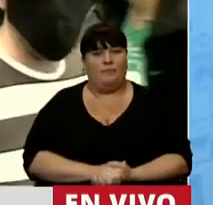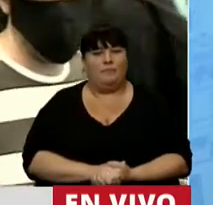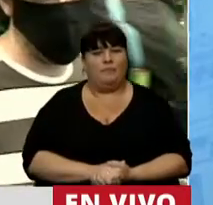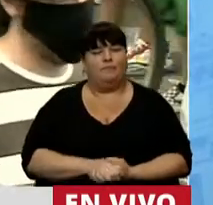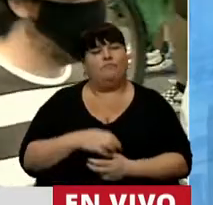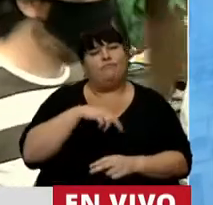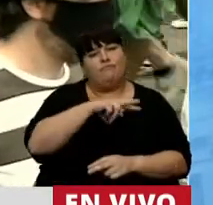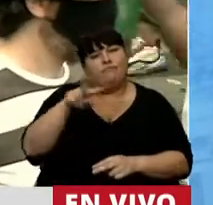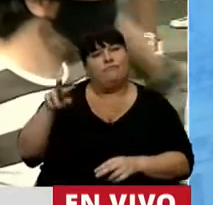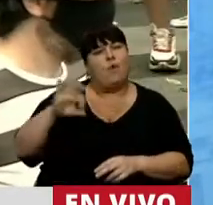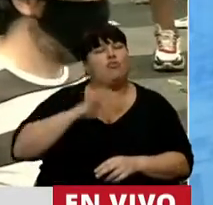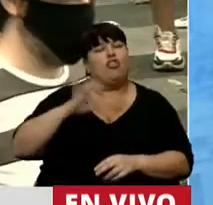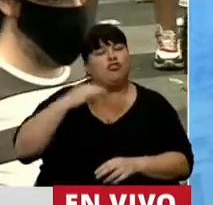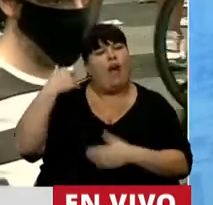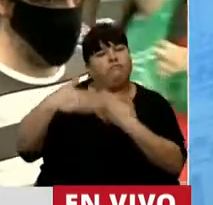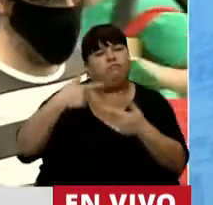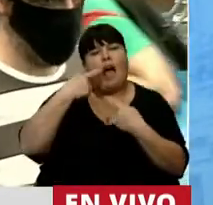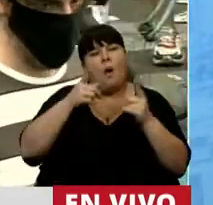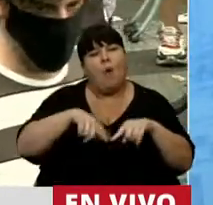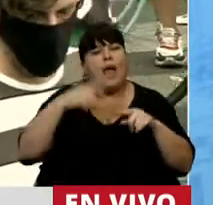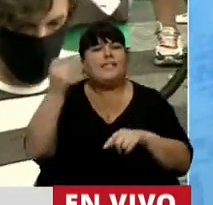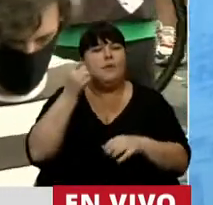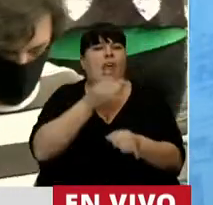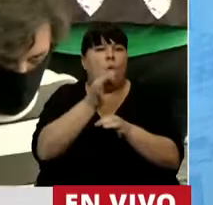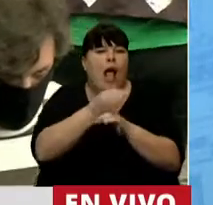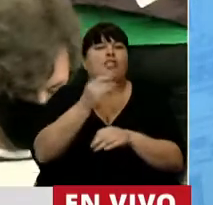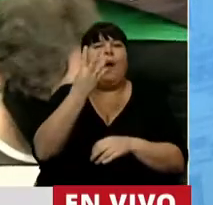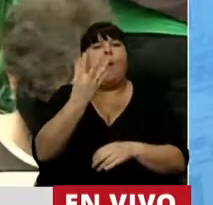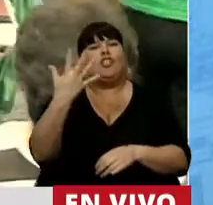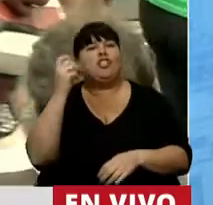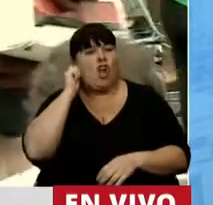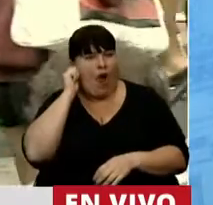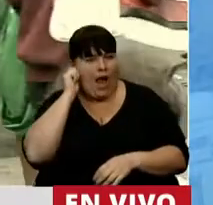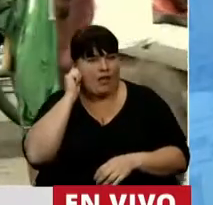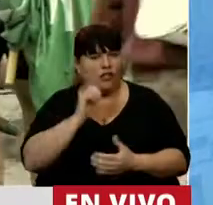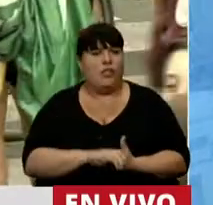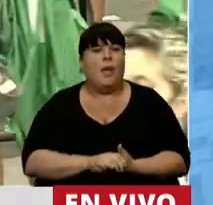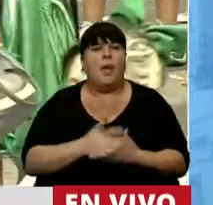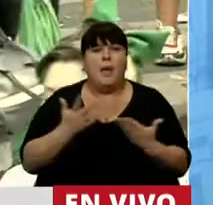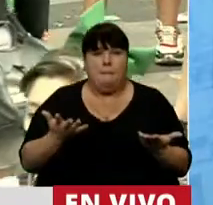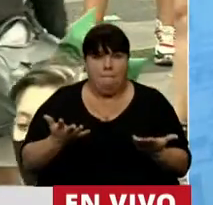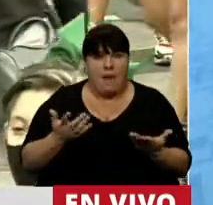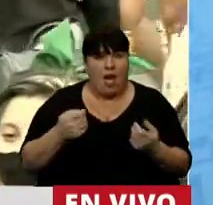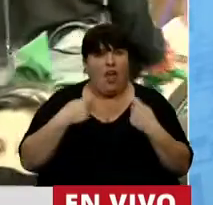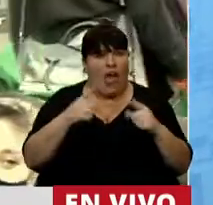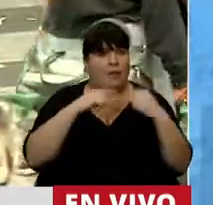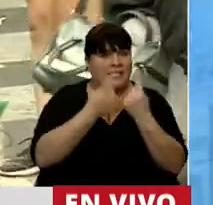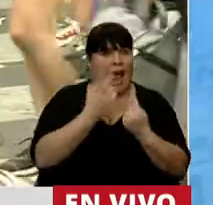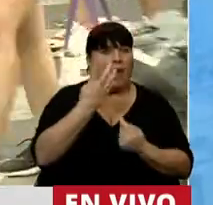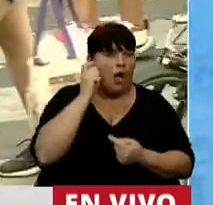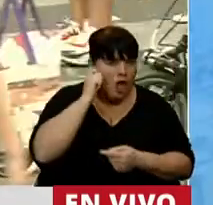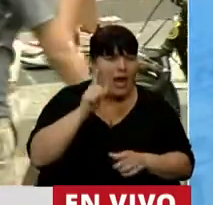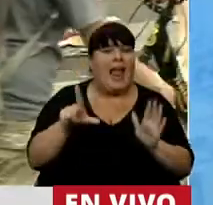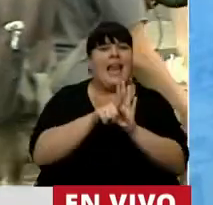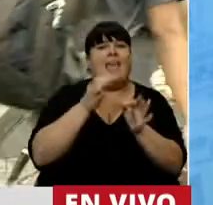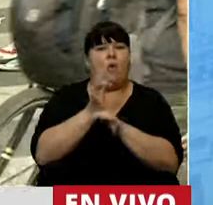Hemos escuchado durante muchos años la importancia de la educación para los chicos de 4 y 5 años, pero le hemos dado salas de 4, los incluimos